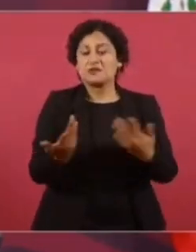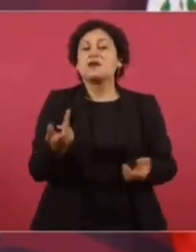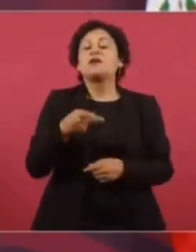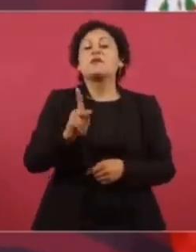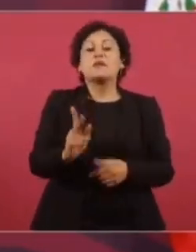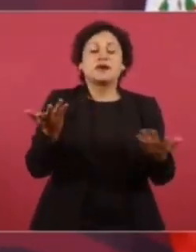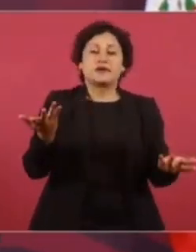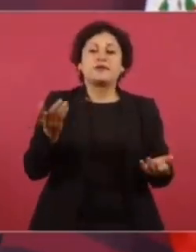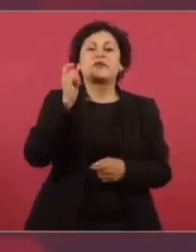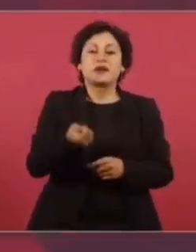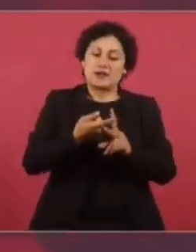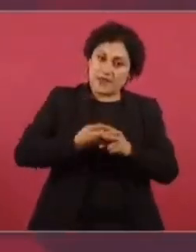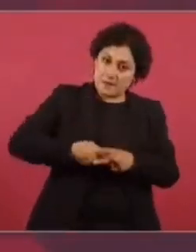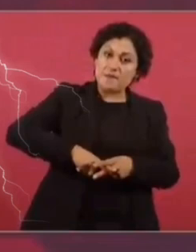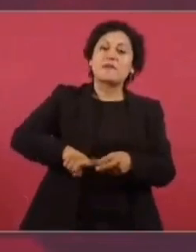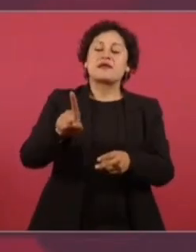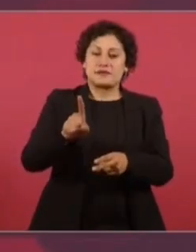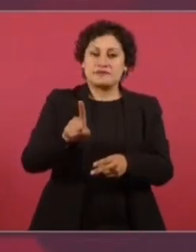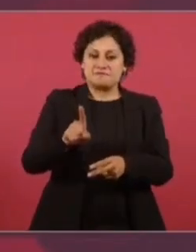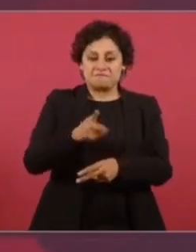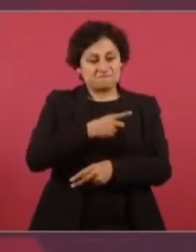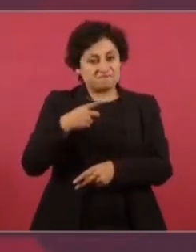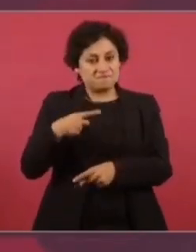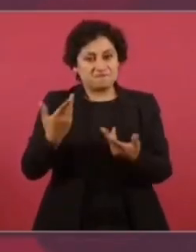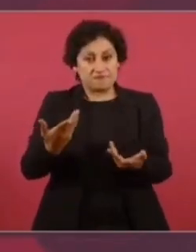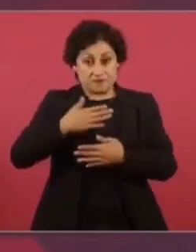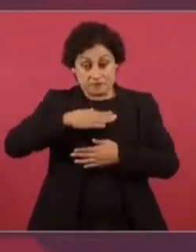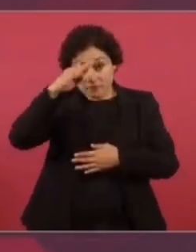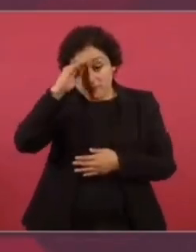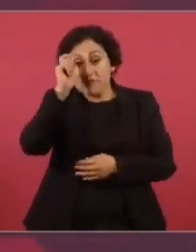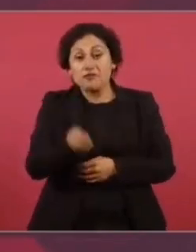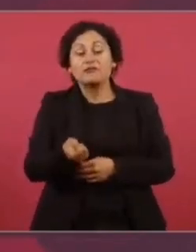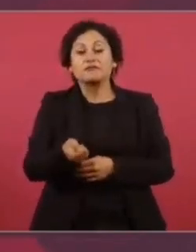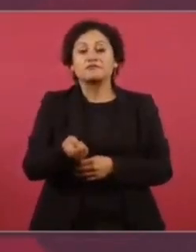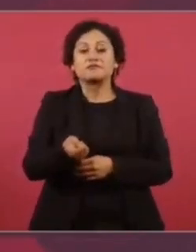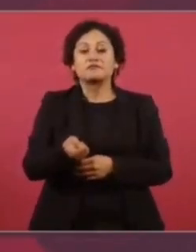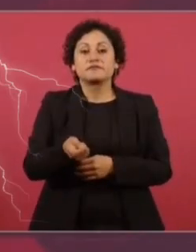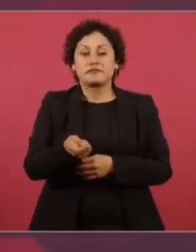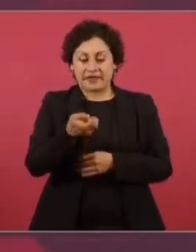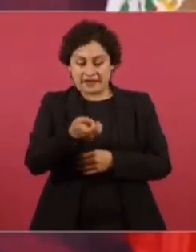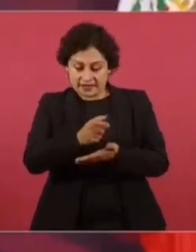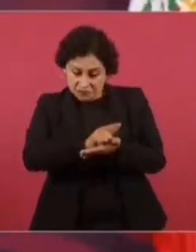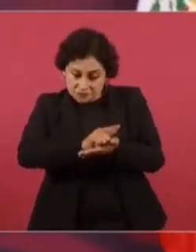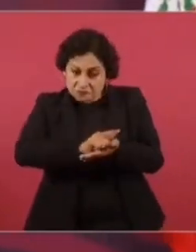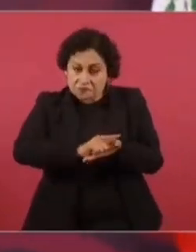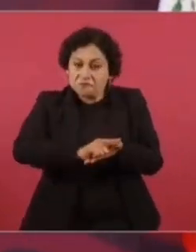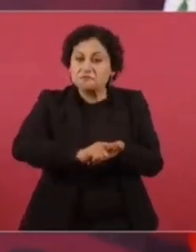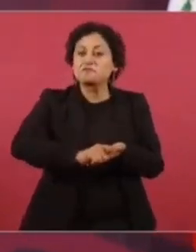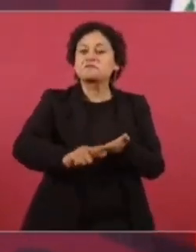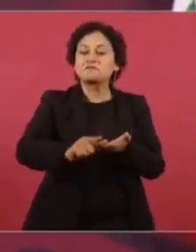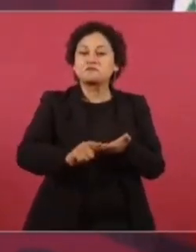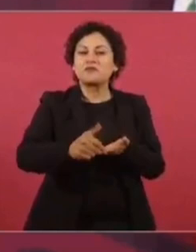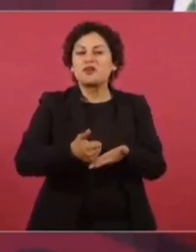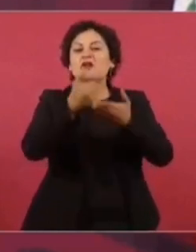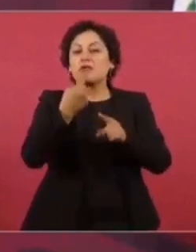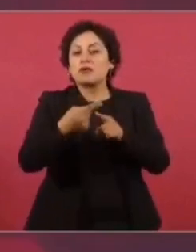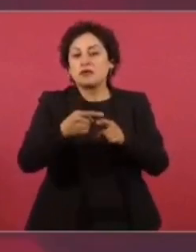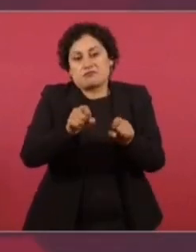por algo. Y pienso que quien puede ayudar a purificar al poder judicial es el pueblo.